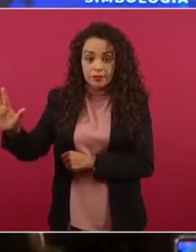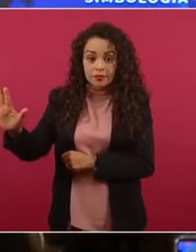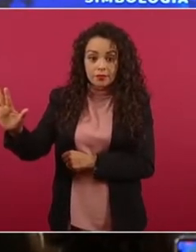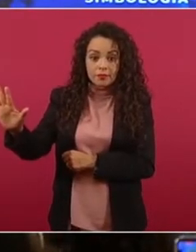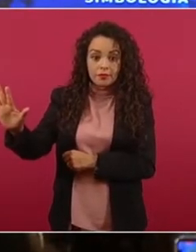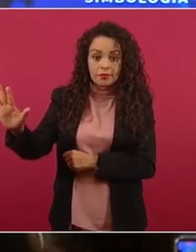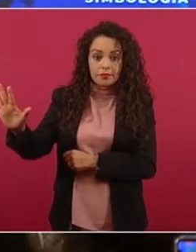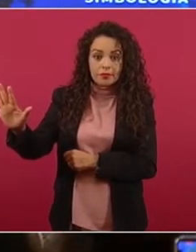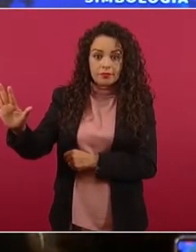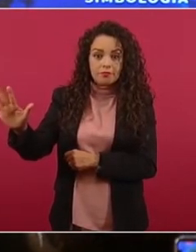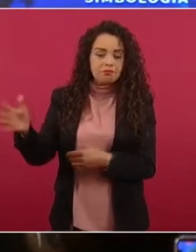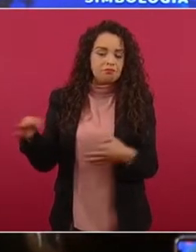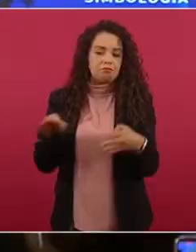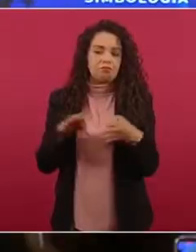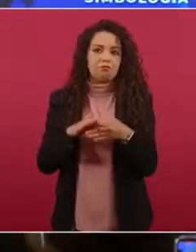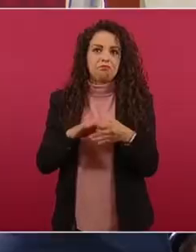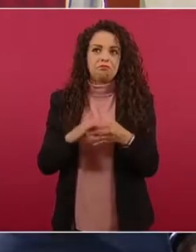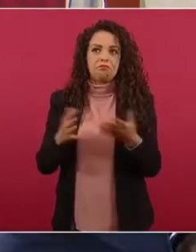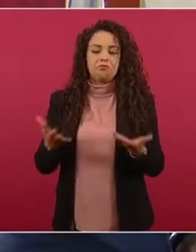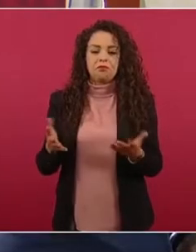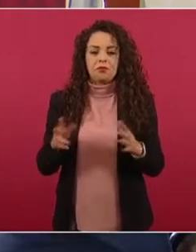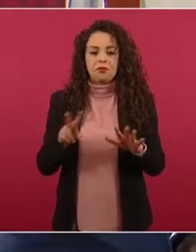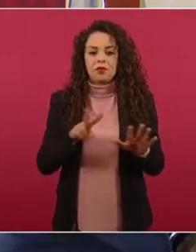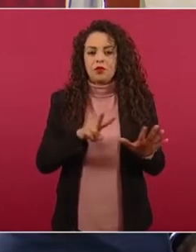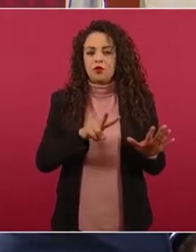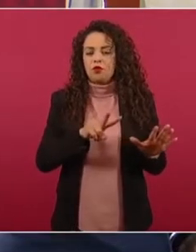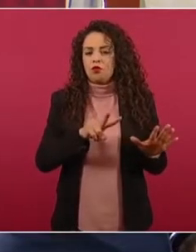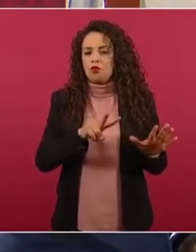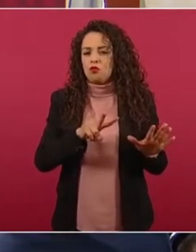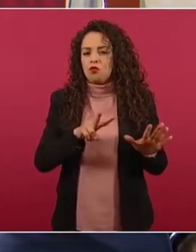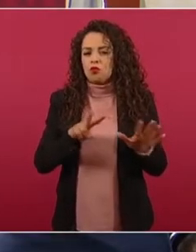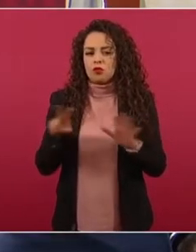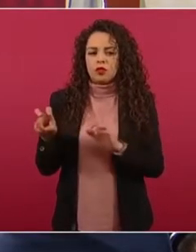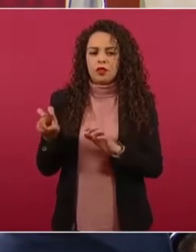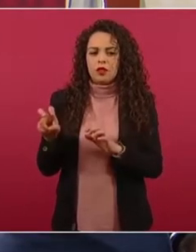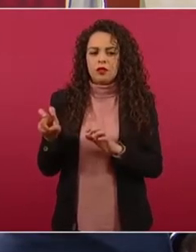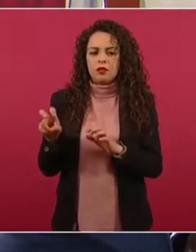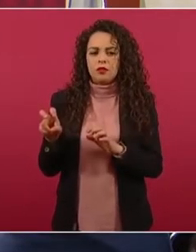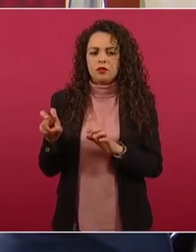son 200, a ver,